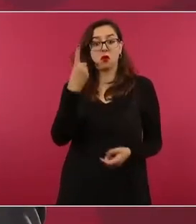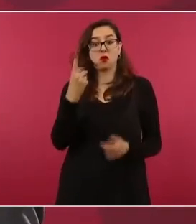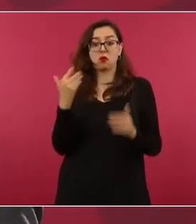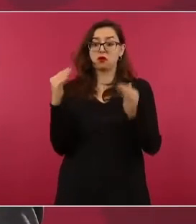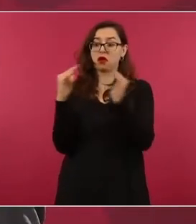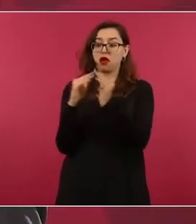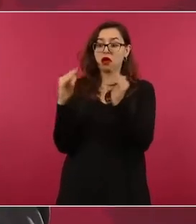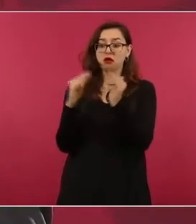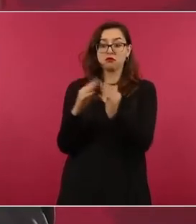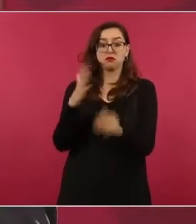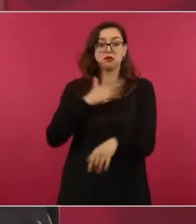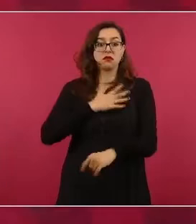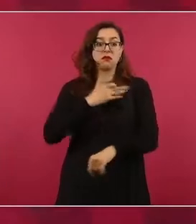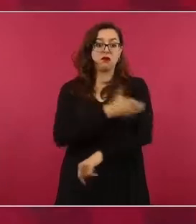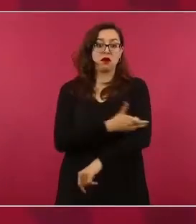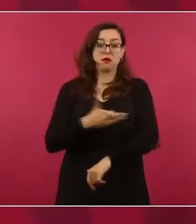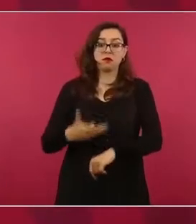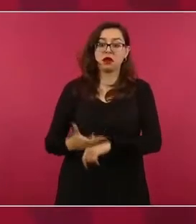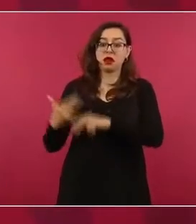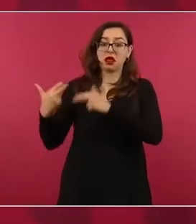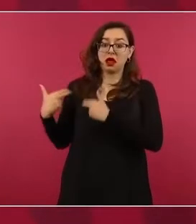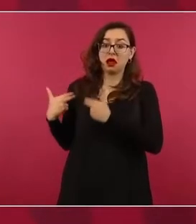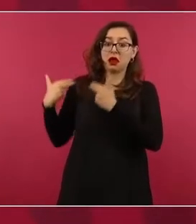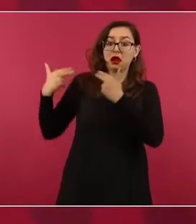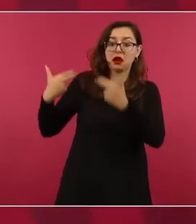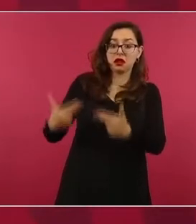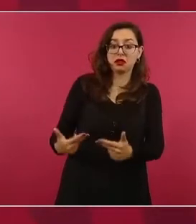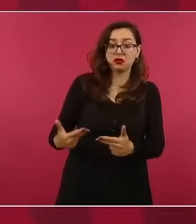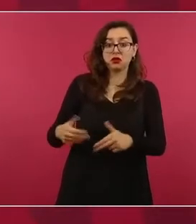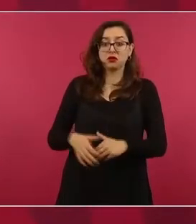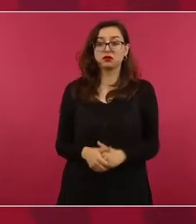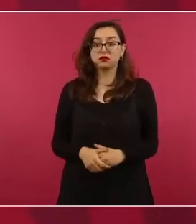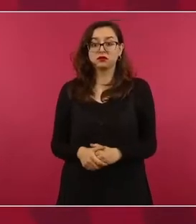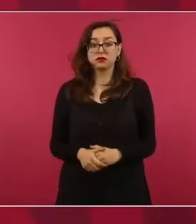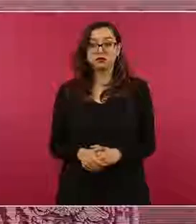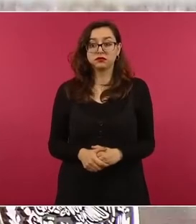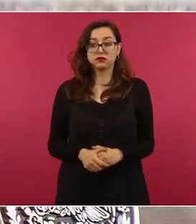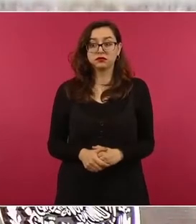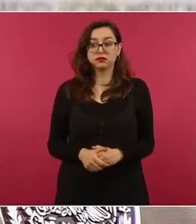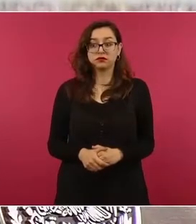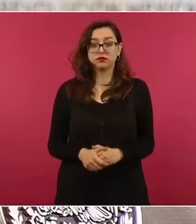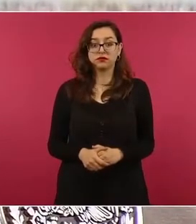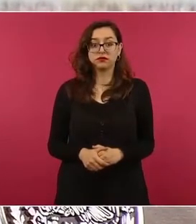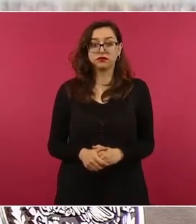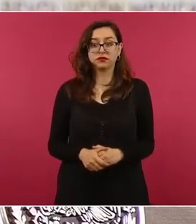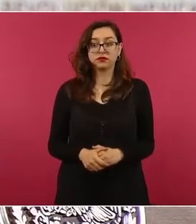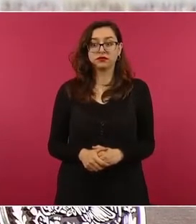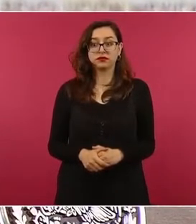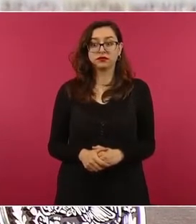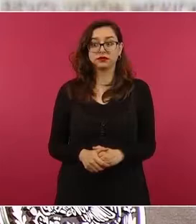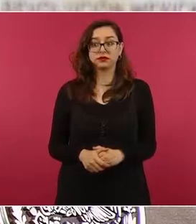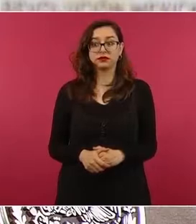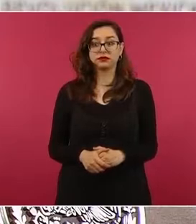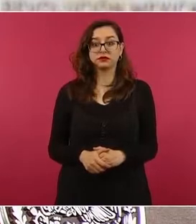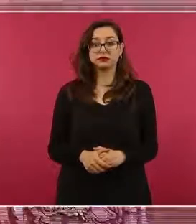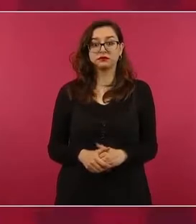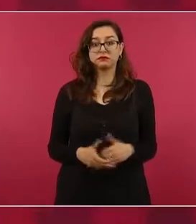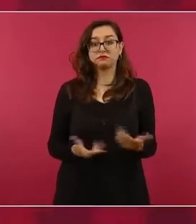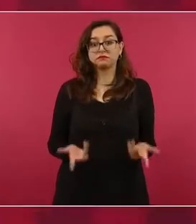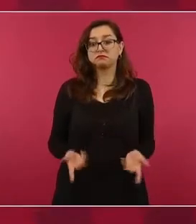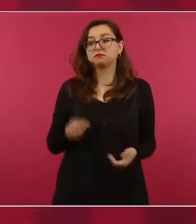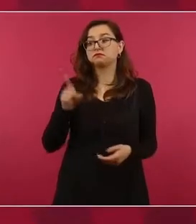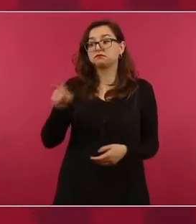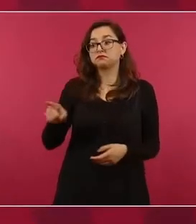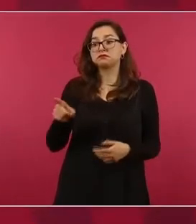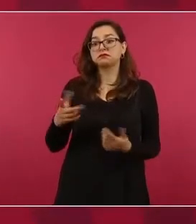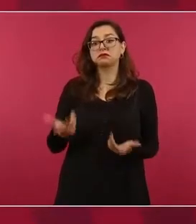que es una quinta, porque también dice se